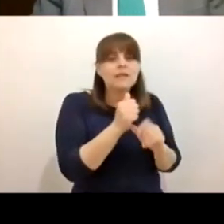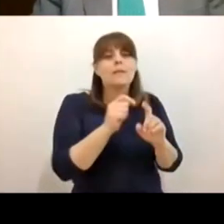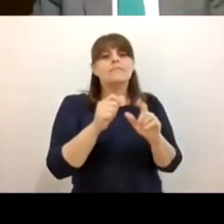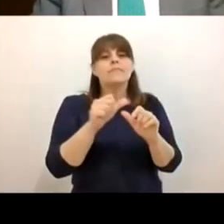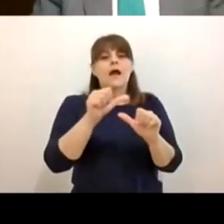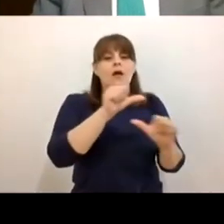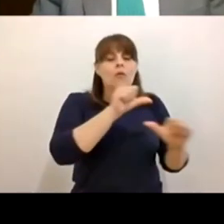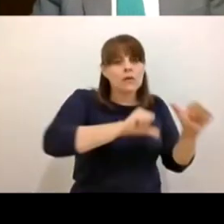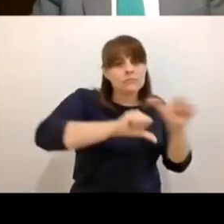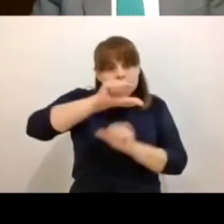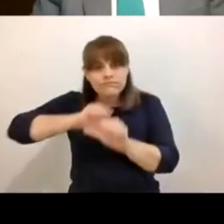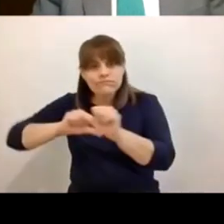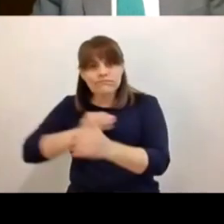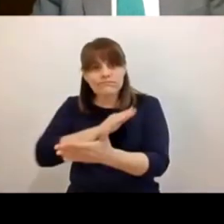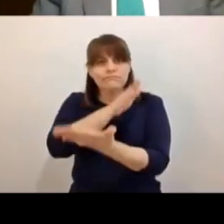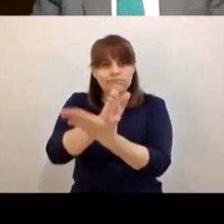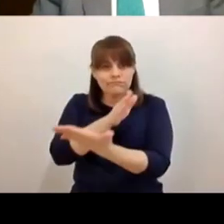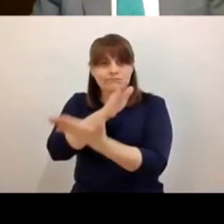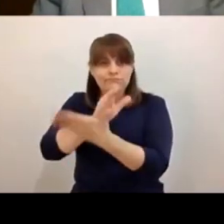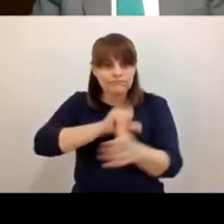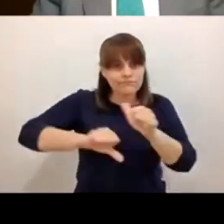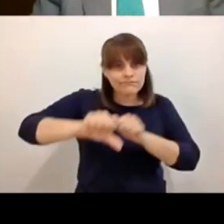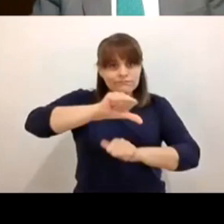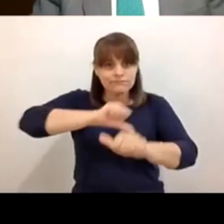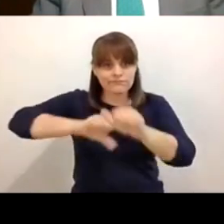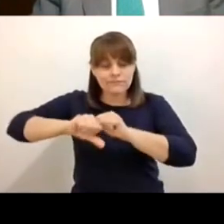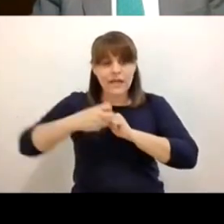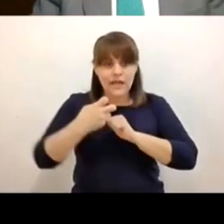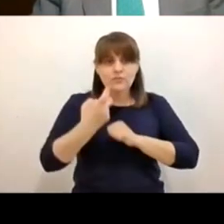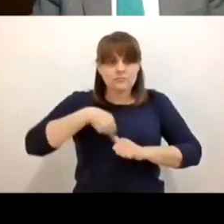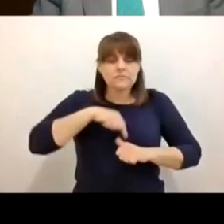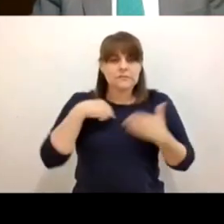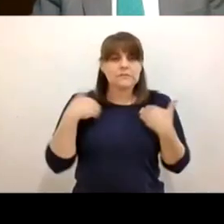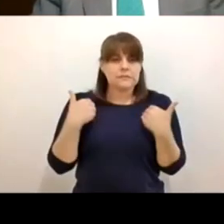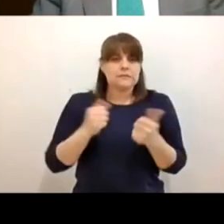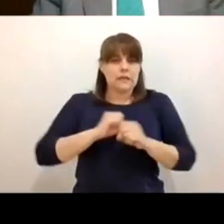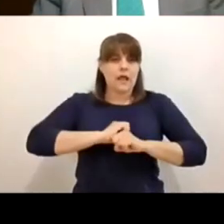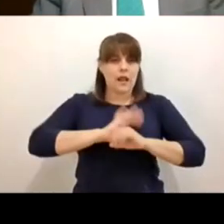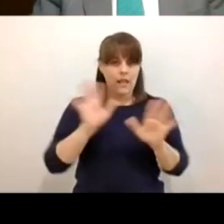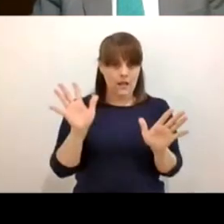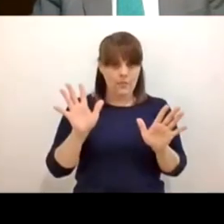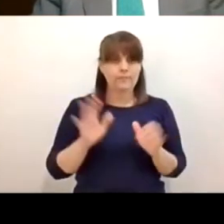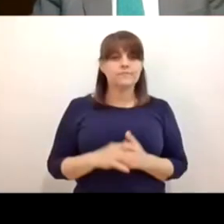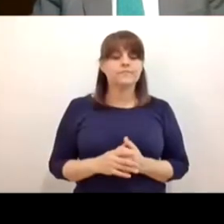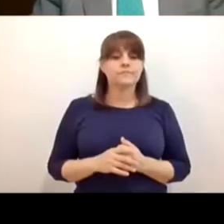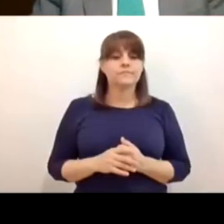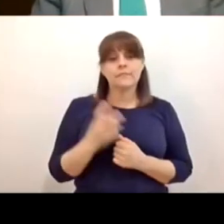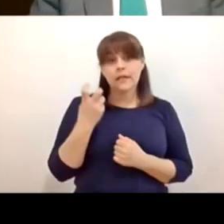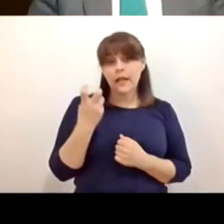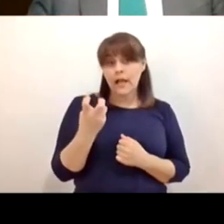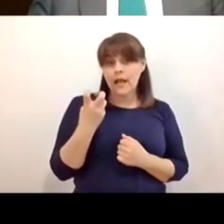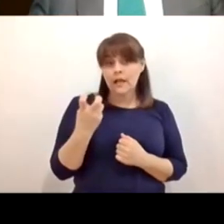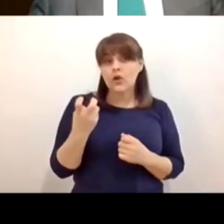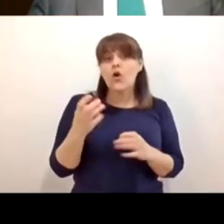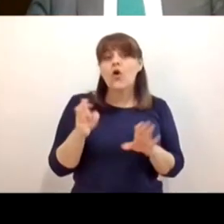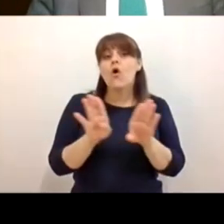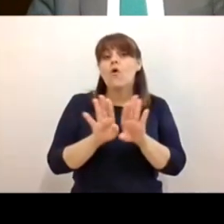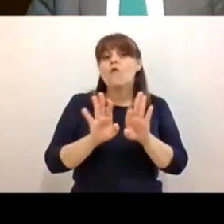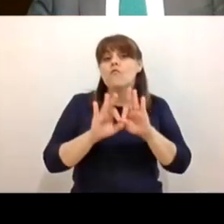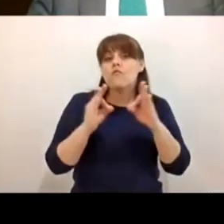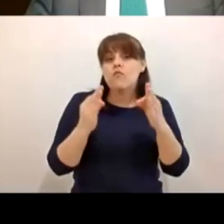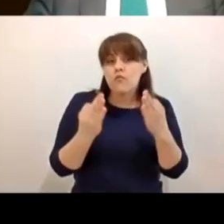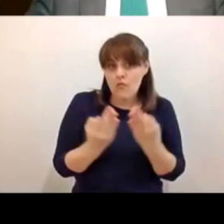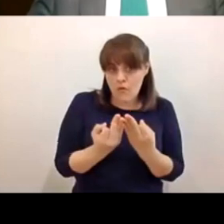creo que eso a la comunidad educativa nos queda más o menos claro entonces esta es la parte instrumental la